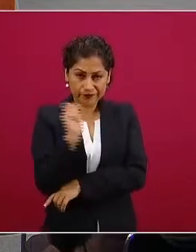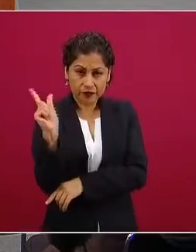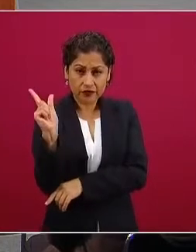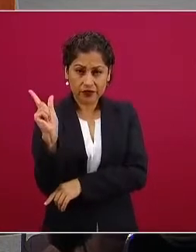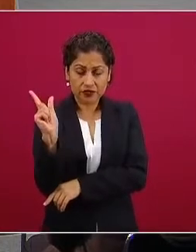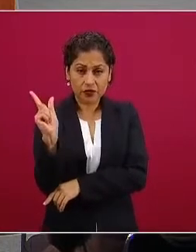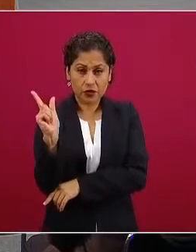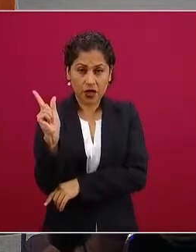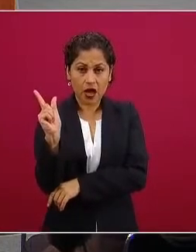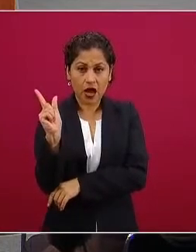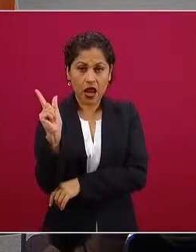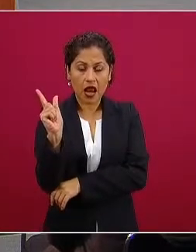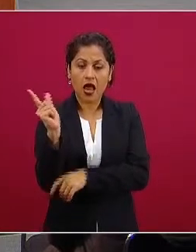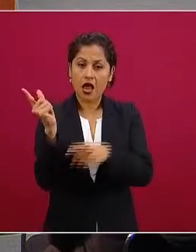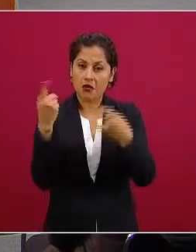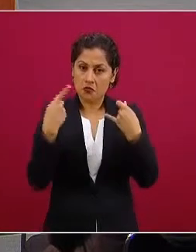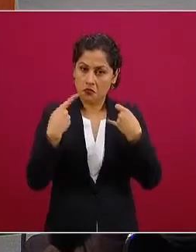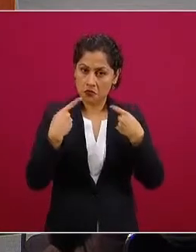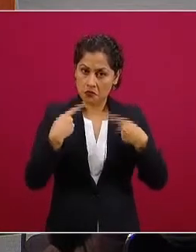independiente